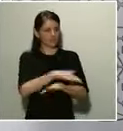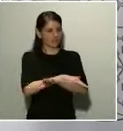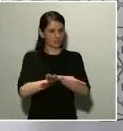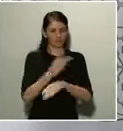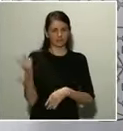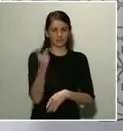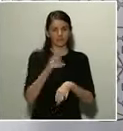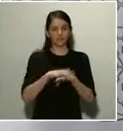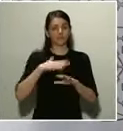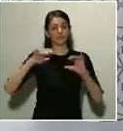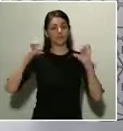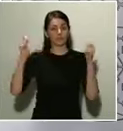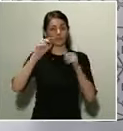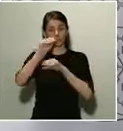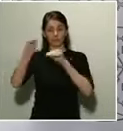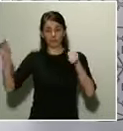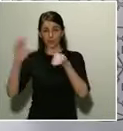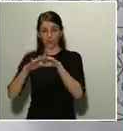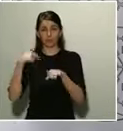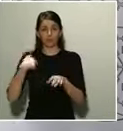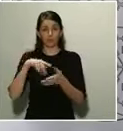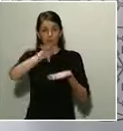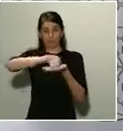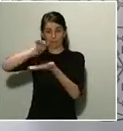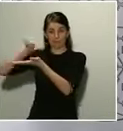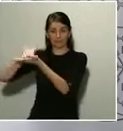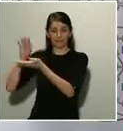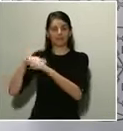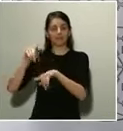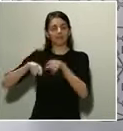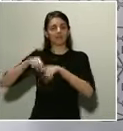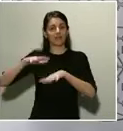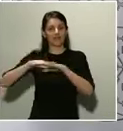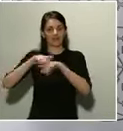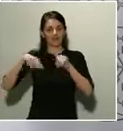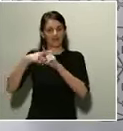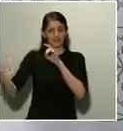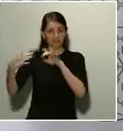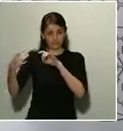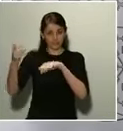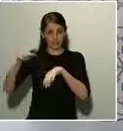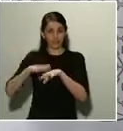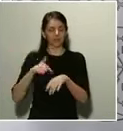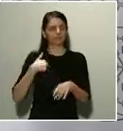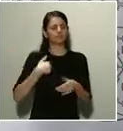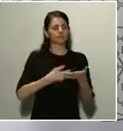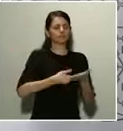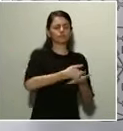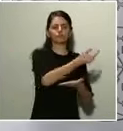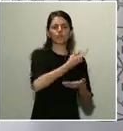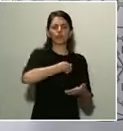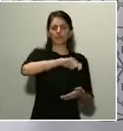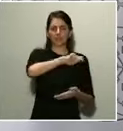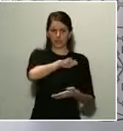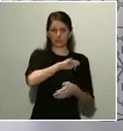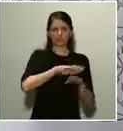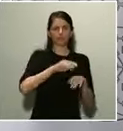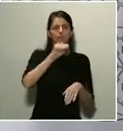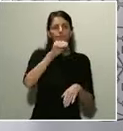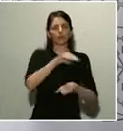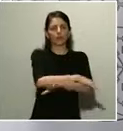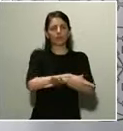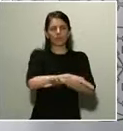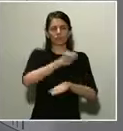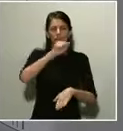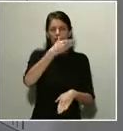sistemas telemáticos habilitados. Entre otras cosas, el español Invertia le pregunta al ministro Ábalos, parece que el gobierno británico se